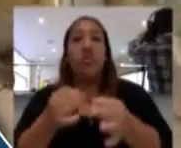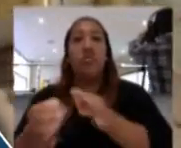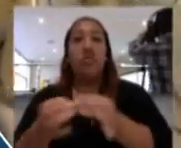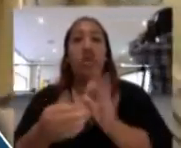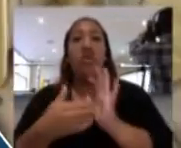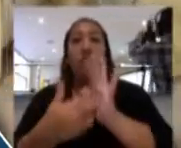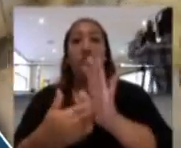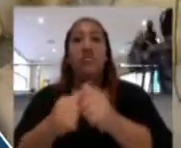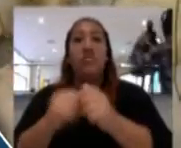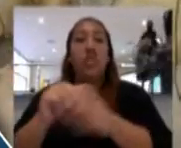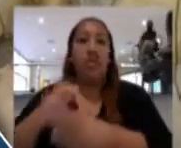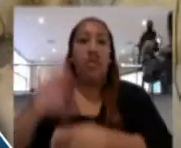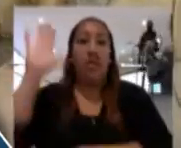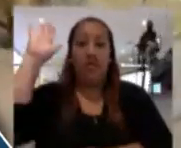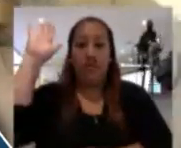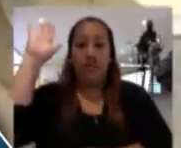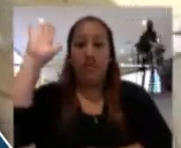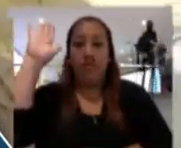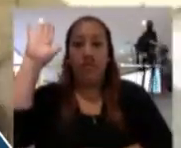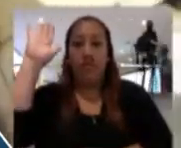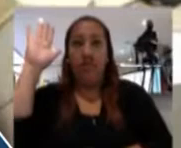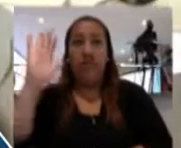expresarlo en señal de conformidad.